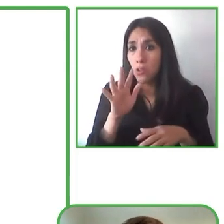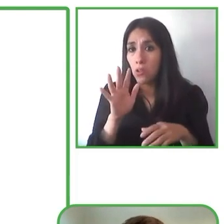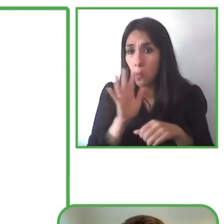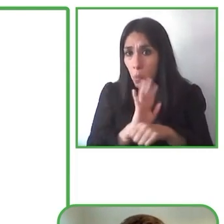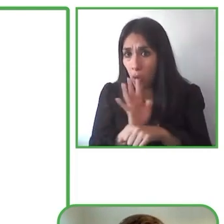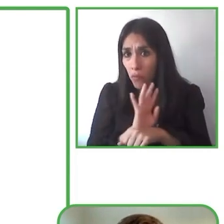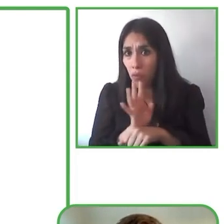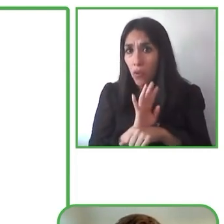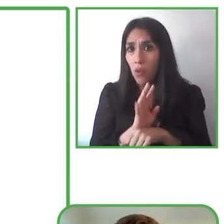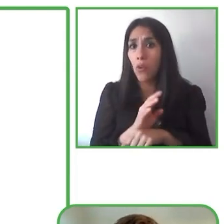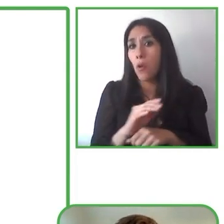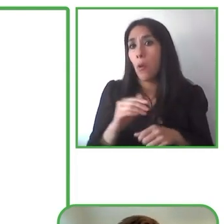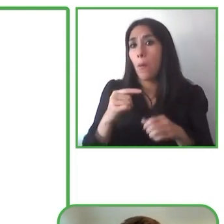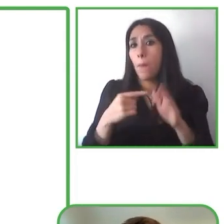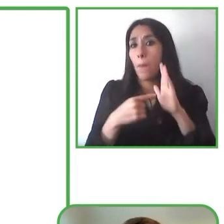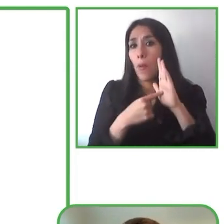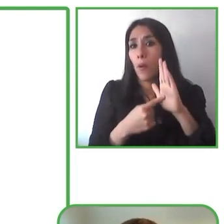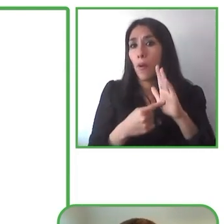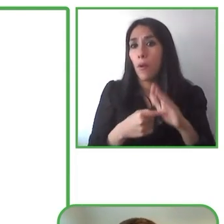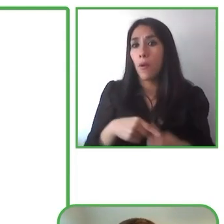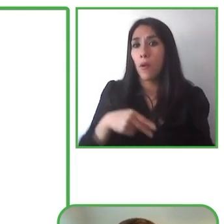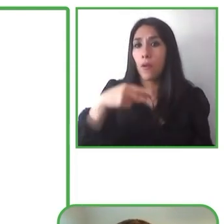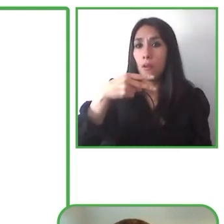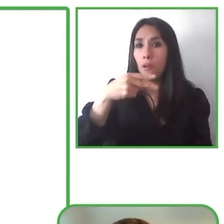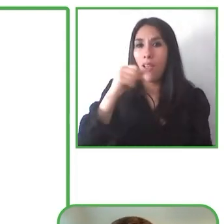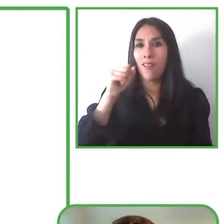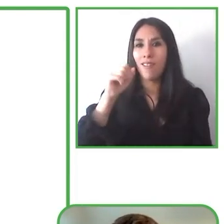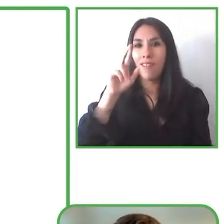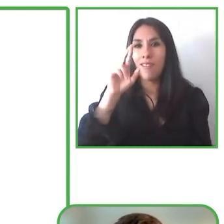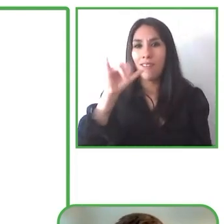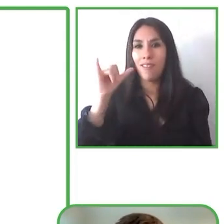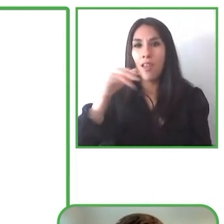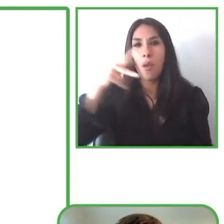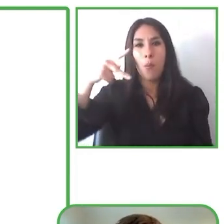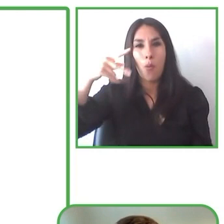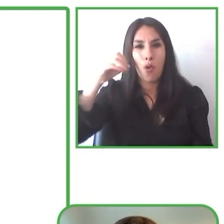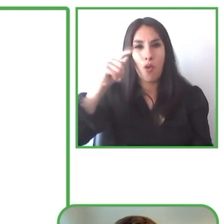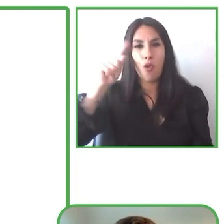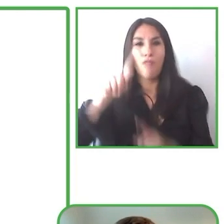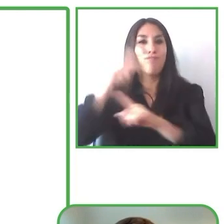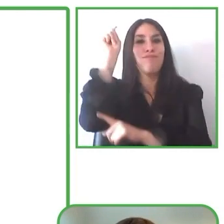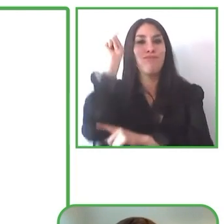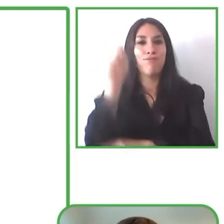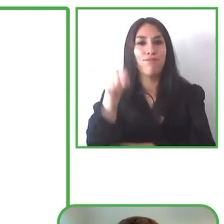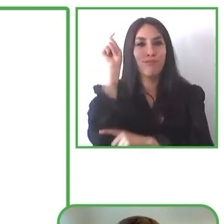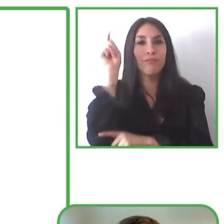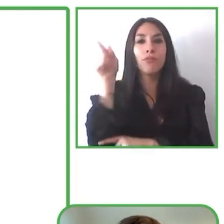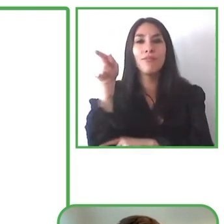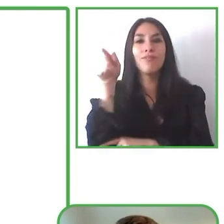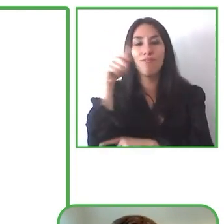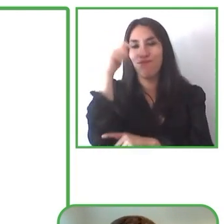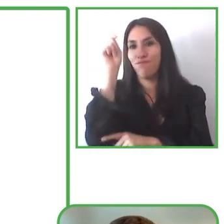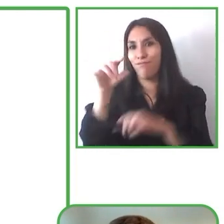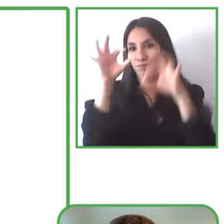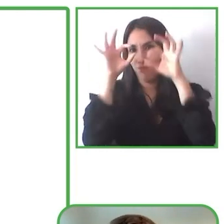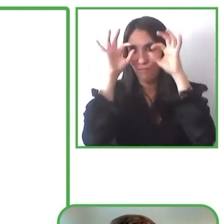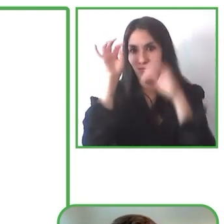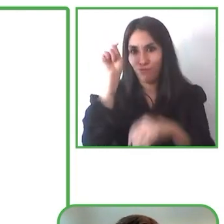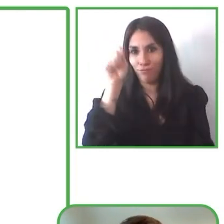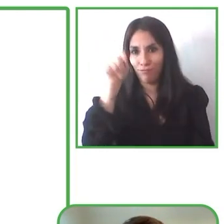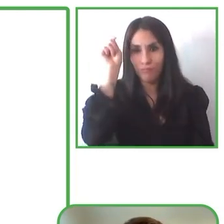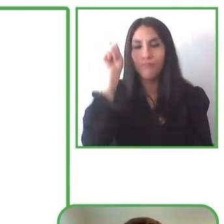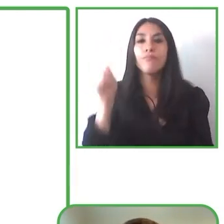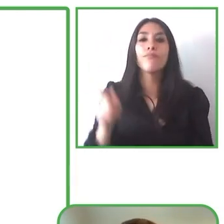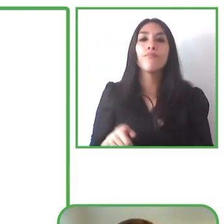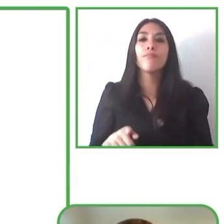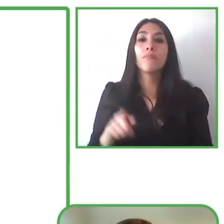inglés pueden utilizar el app para entenderlo entonces yo al principio pensé que eso era un problema de mi hermano pero